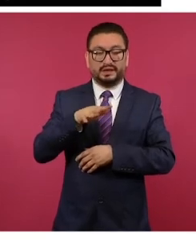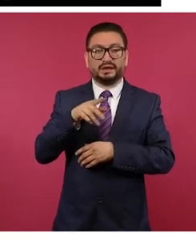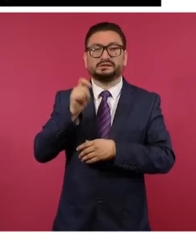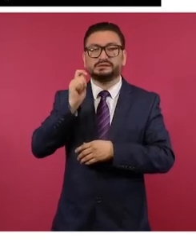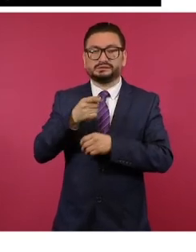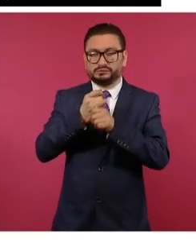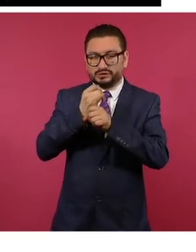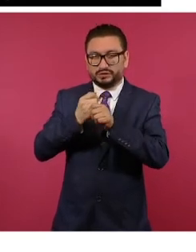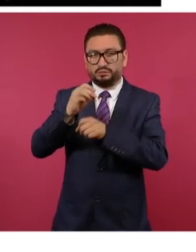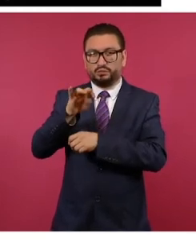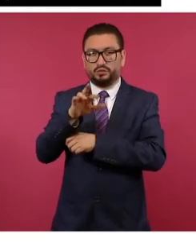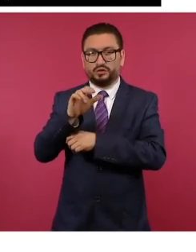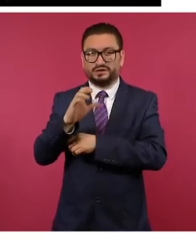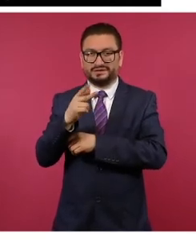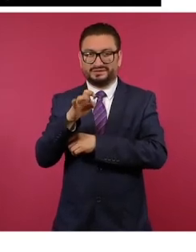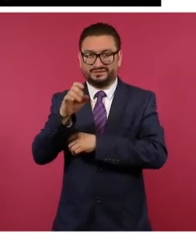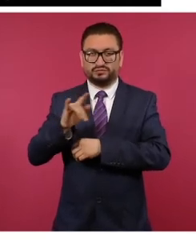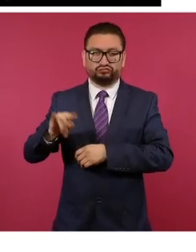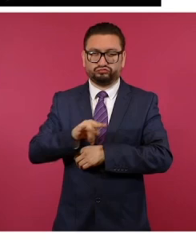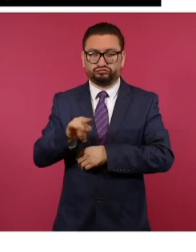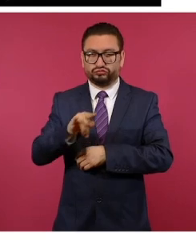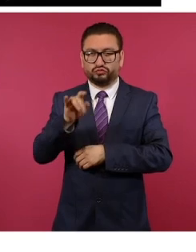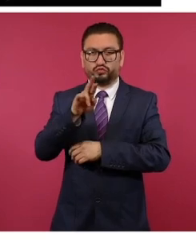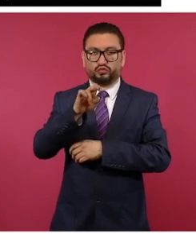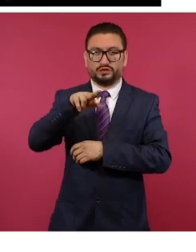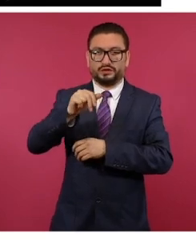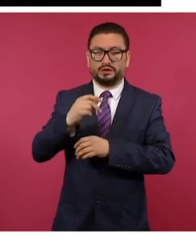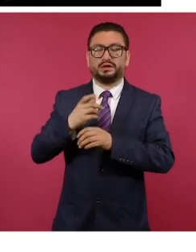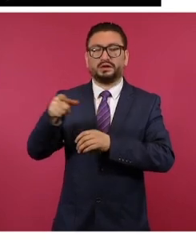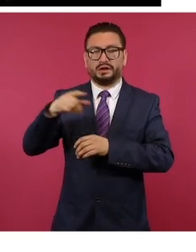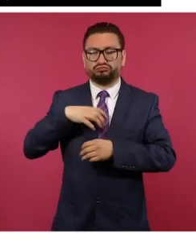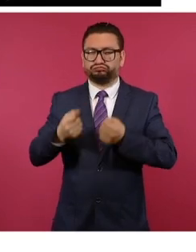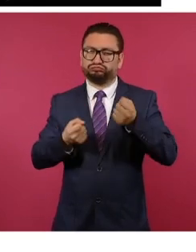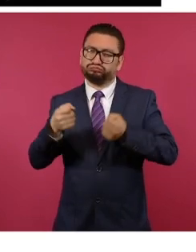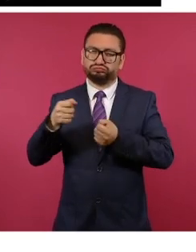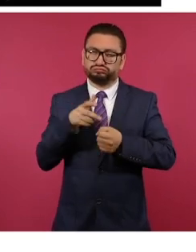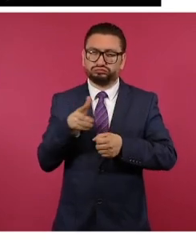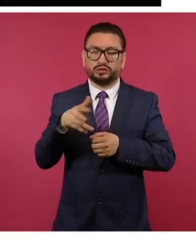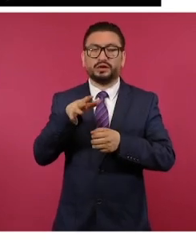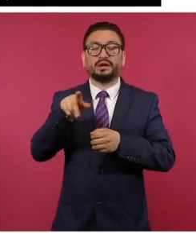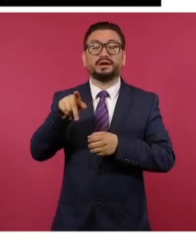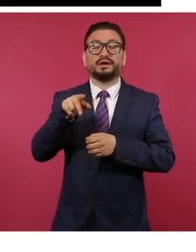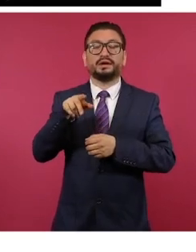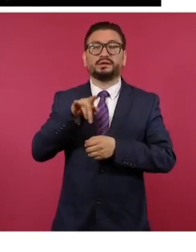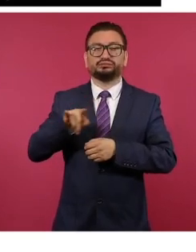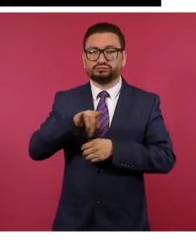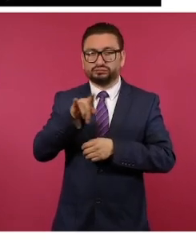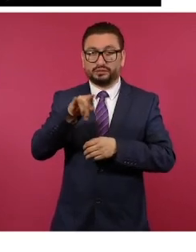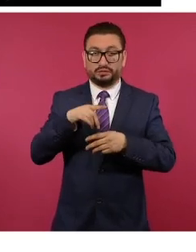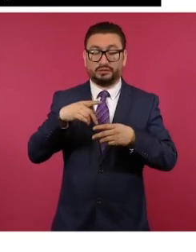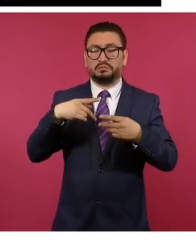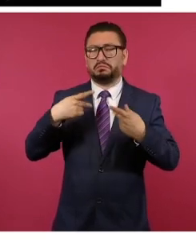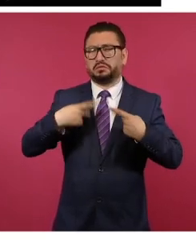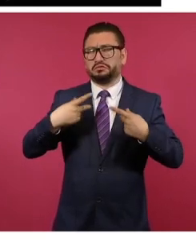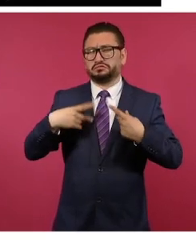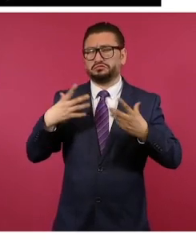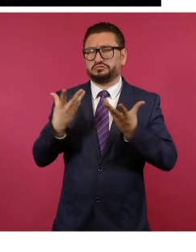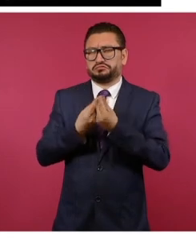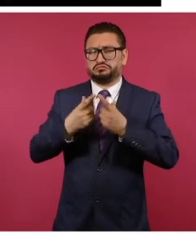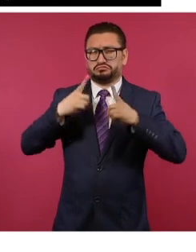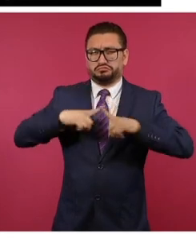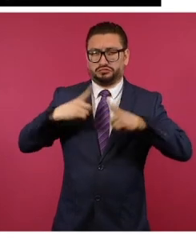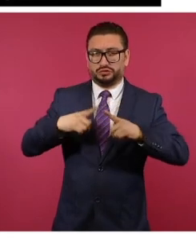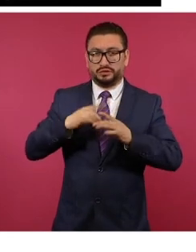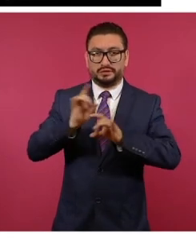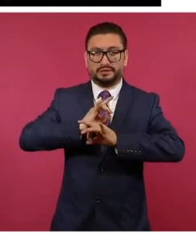Mora Chávez circulaba en la localidad de La Ruana a bordo de una camioneta, iba acompañado de sus escoltas, cuando fue